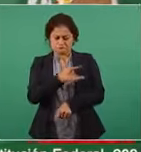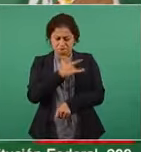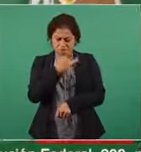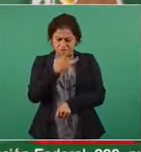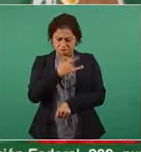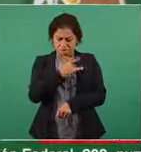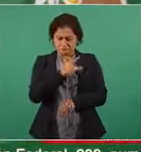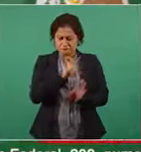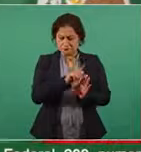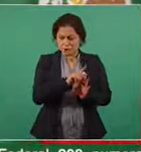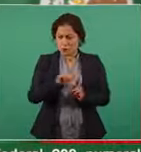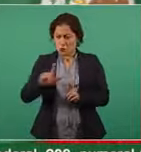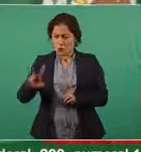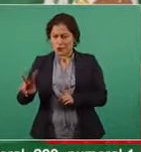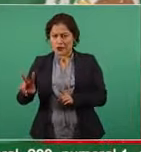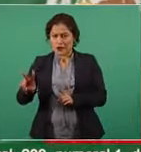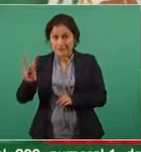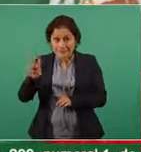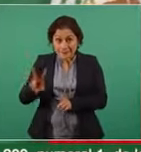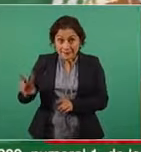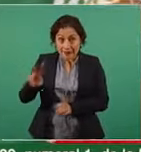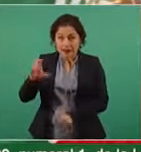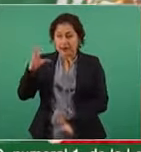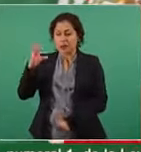al millón.